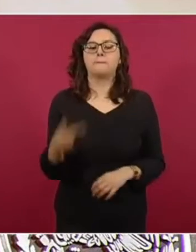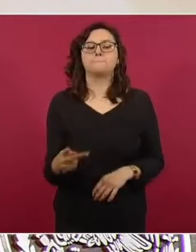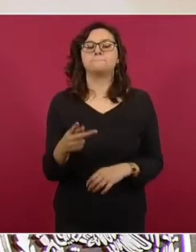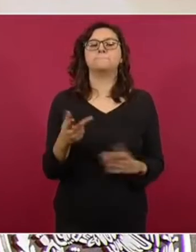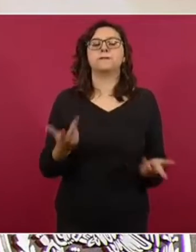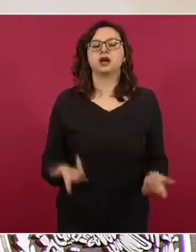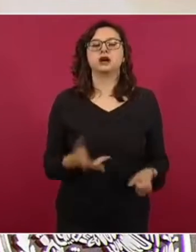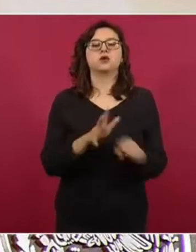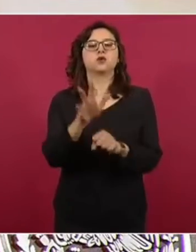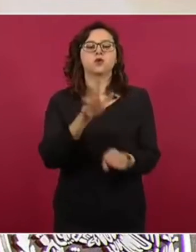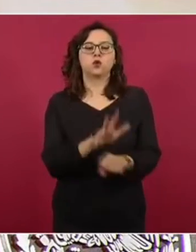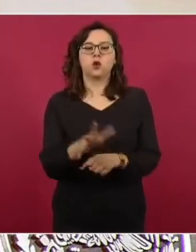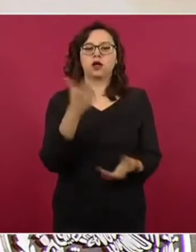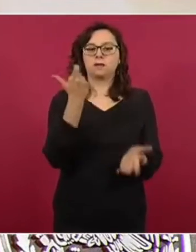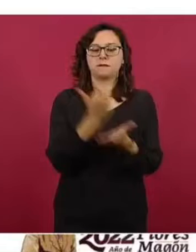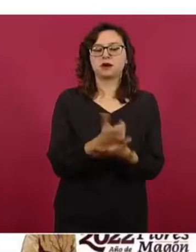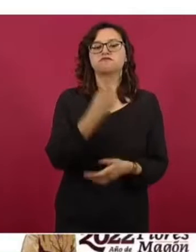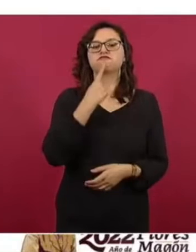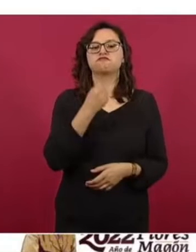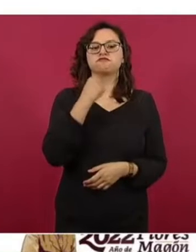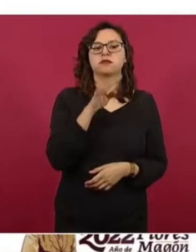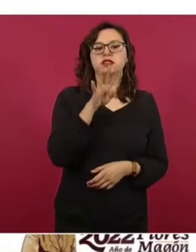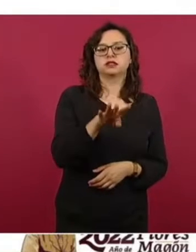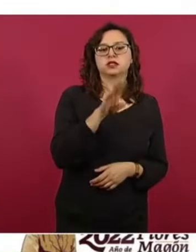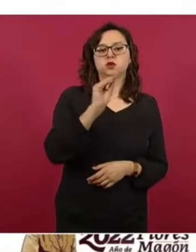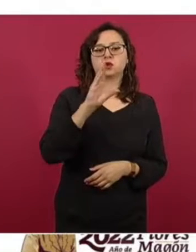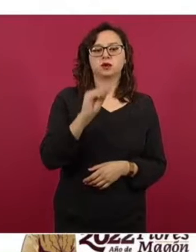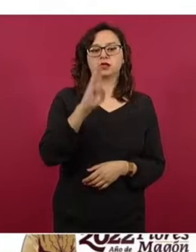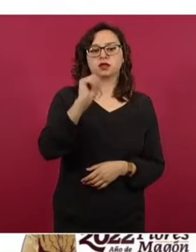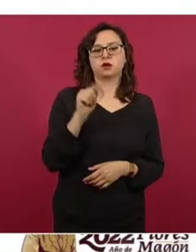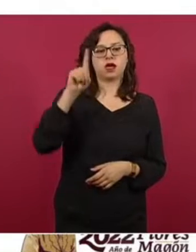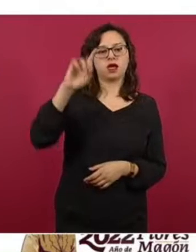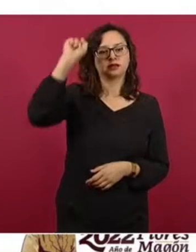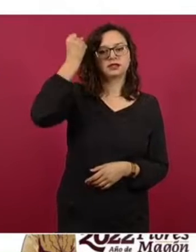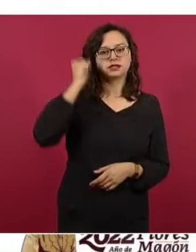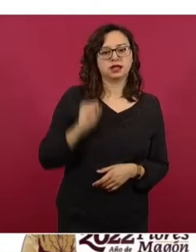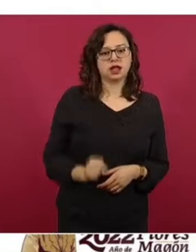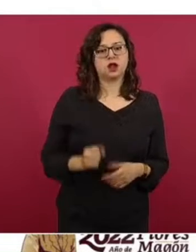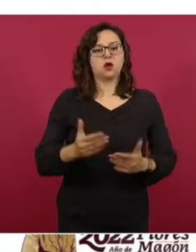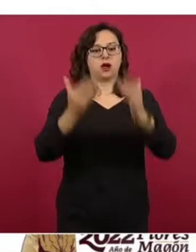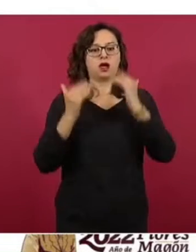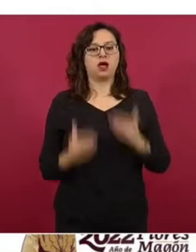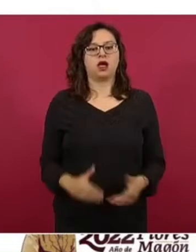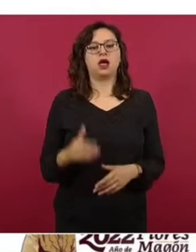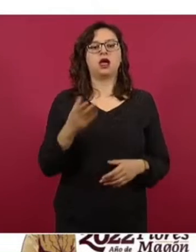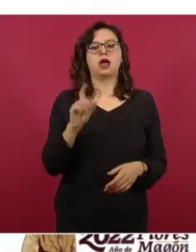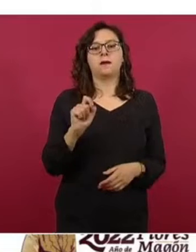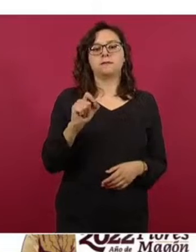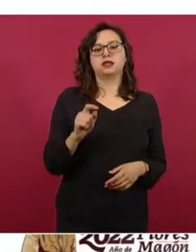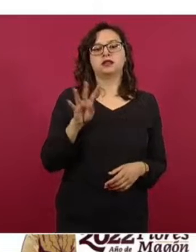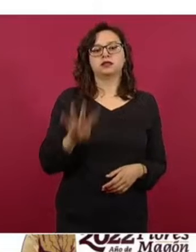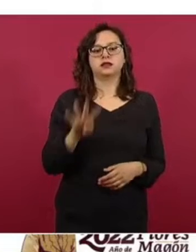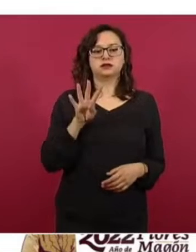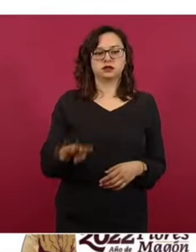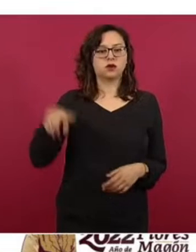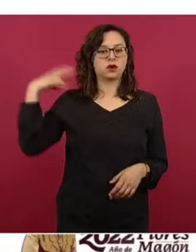la regular 19.99, esto es en Mazatlán, Sinaloa y Servifácil, 20 pesos con 19 centavos,